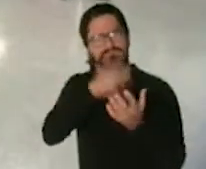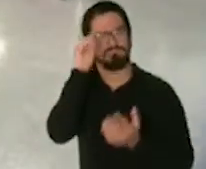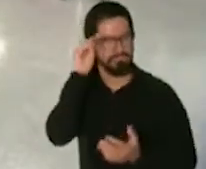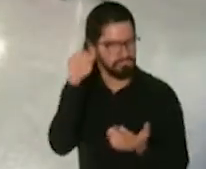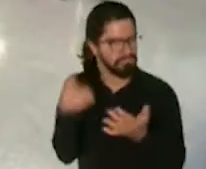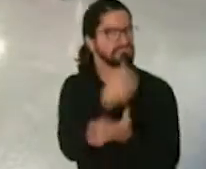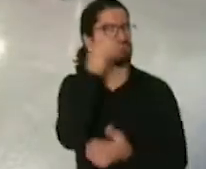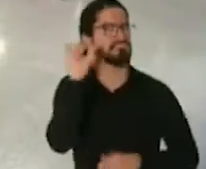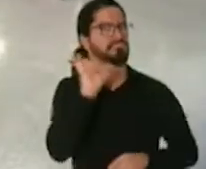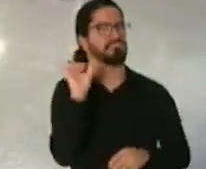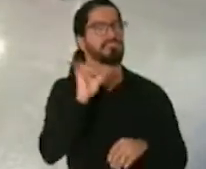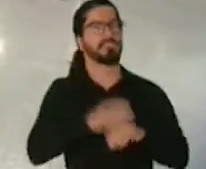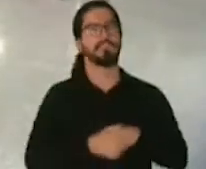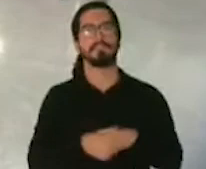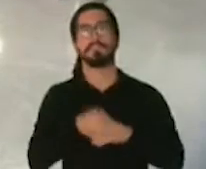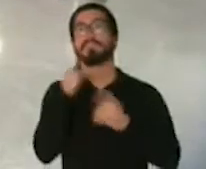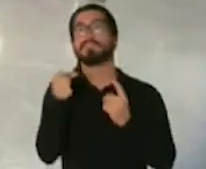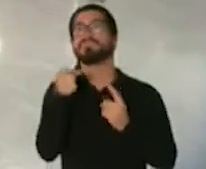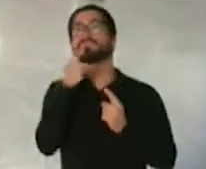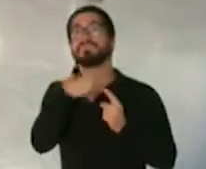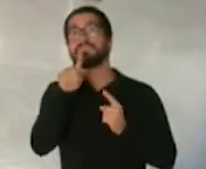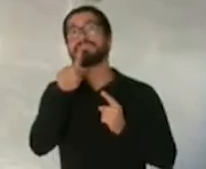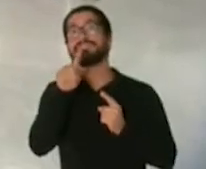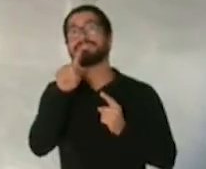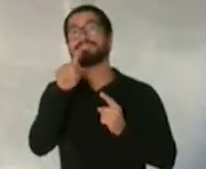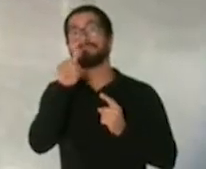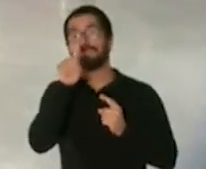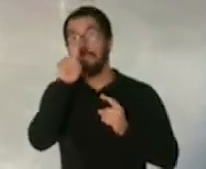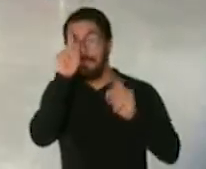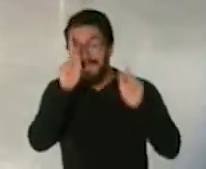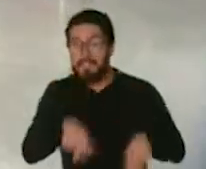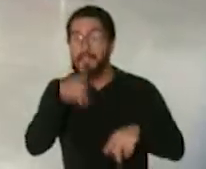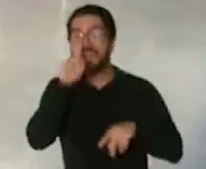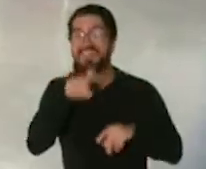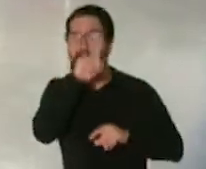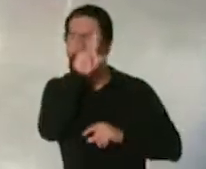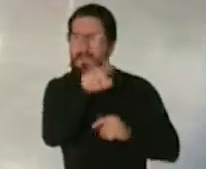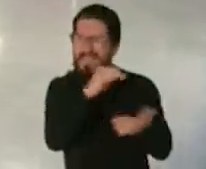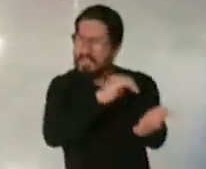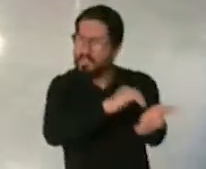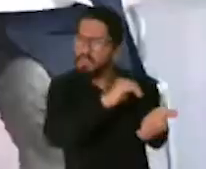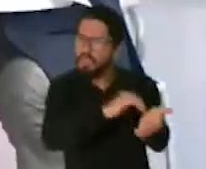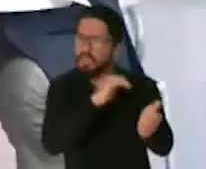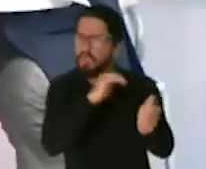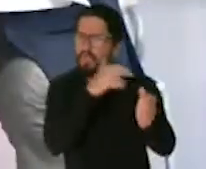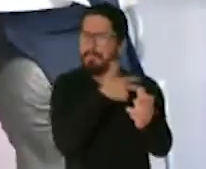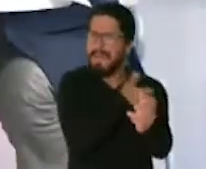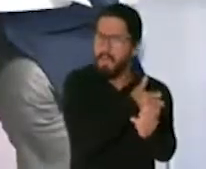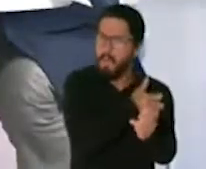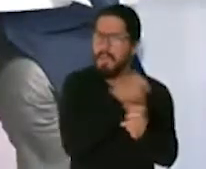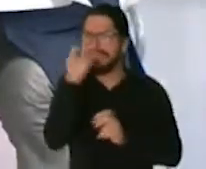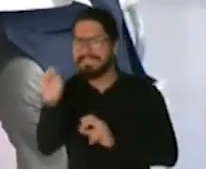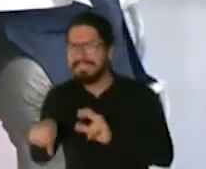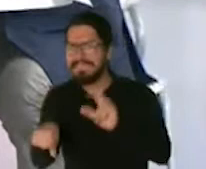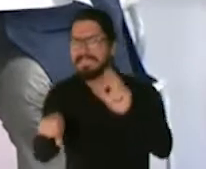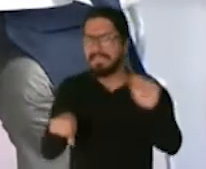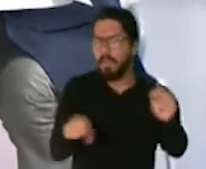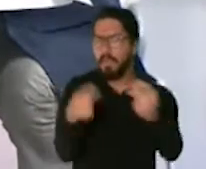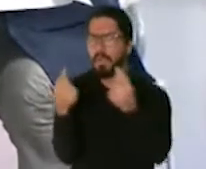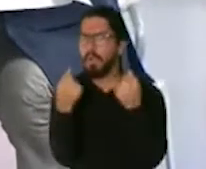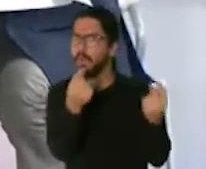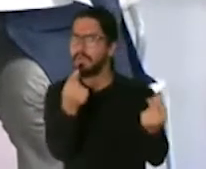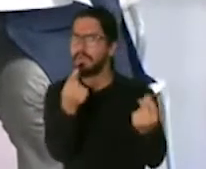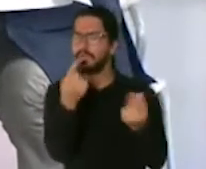como se vacuna y si se vacuna doctor porque hay dudas por ejemplo para los alérgicos y también he escuchado